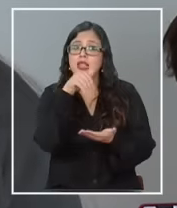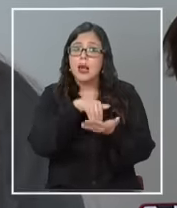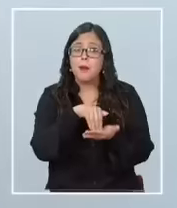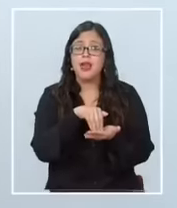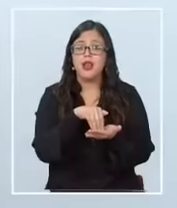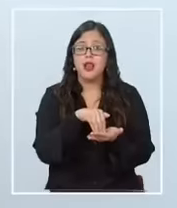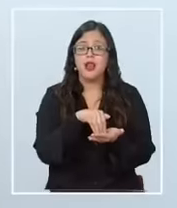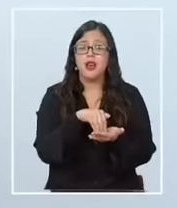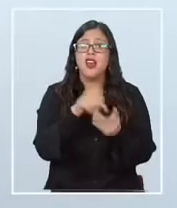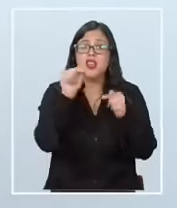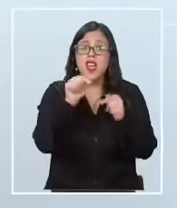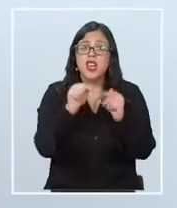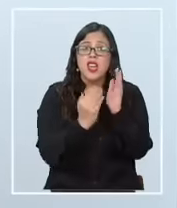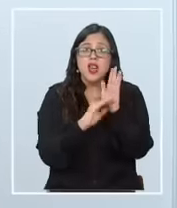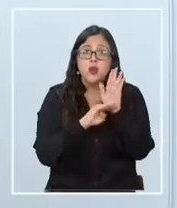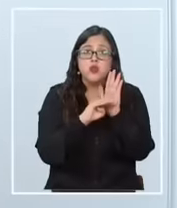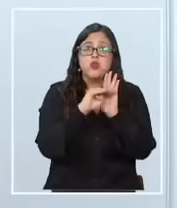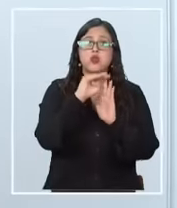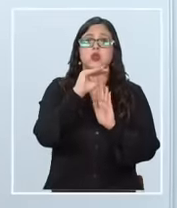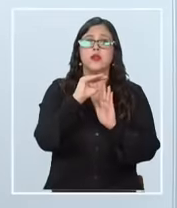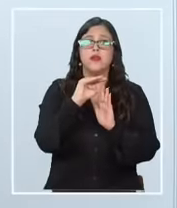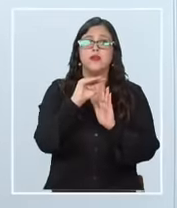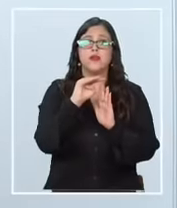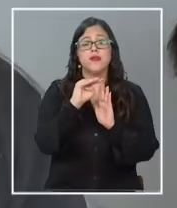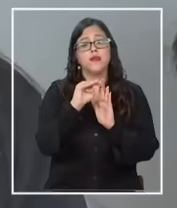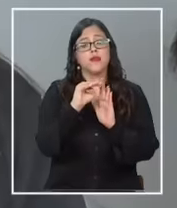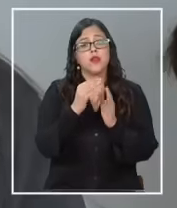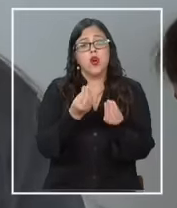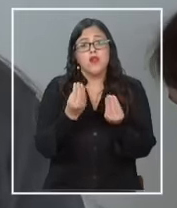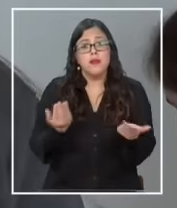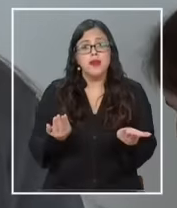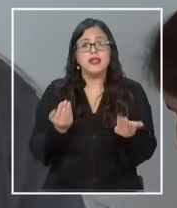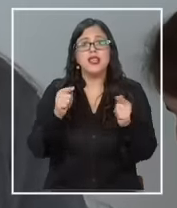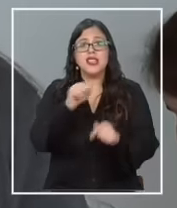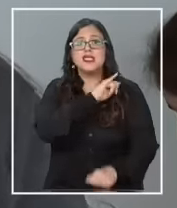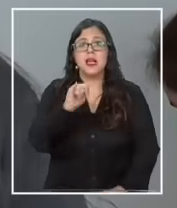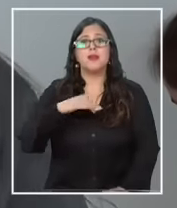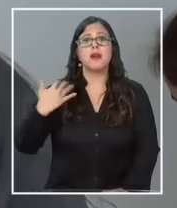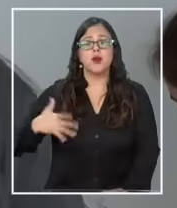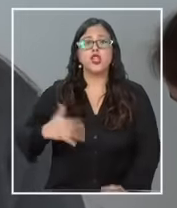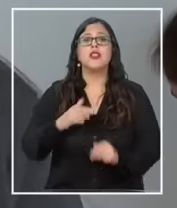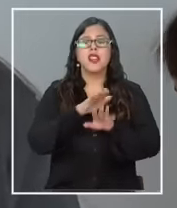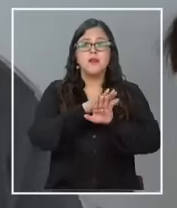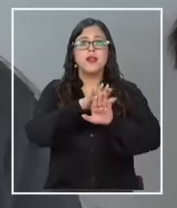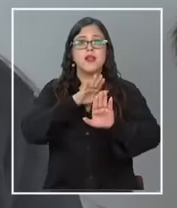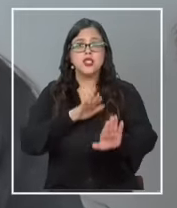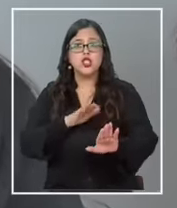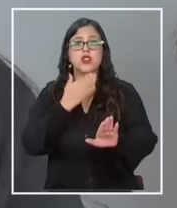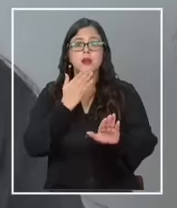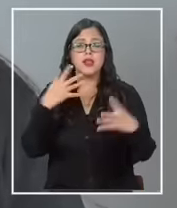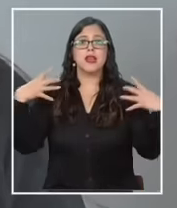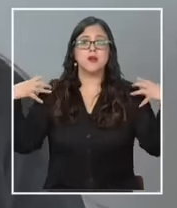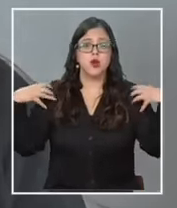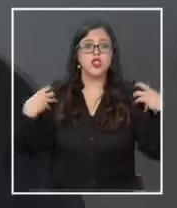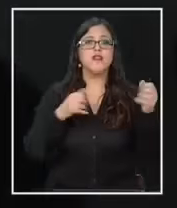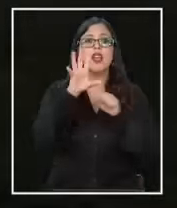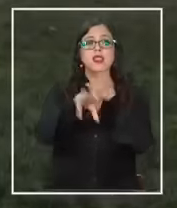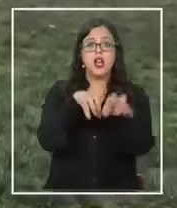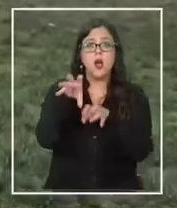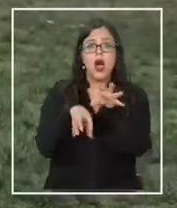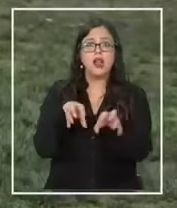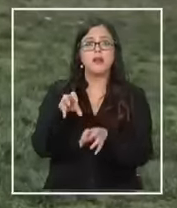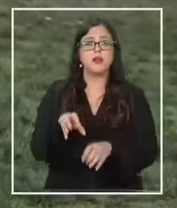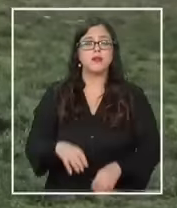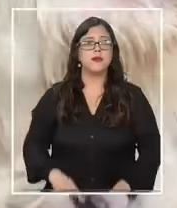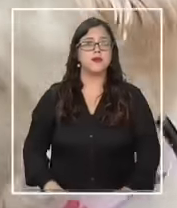desde ahí en adelante como que todo el costo aumenta siempre va a ser importante la prevención tanto como la tenencia responsable de las mascotas